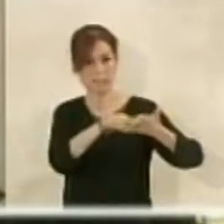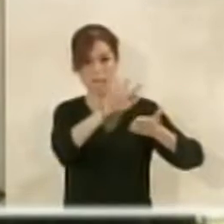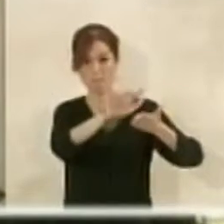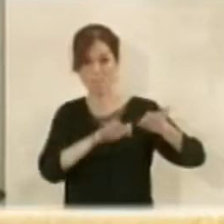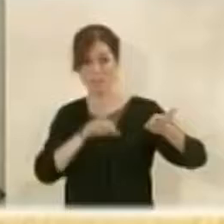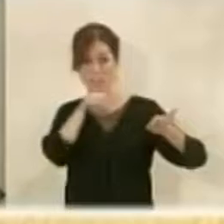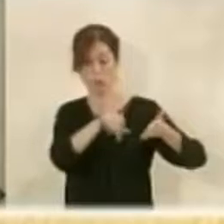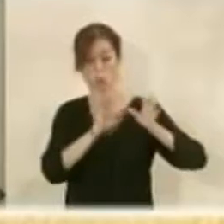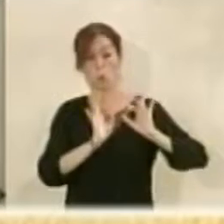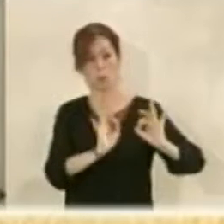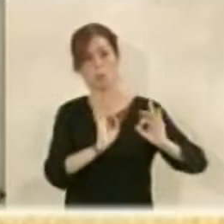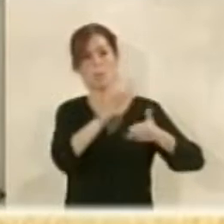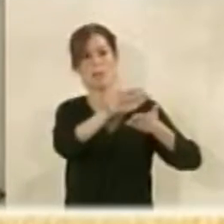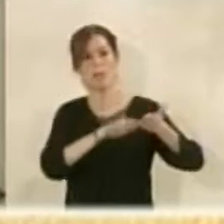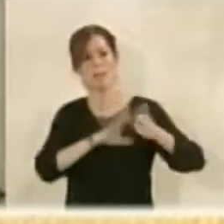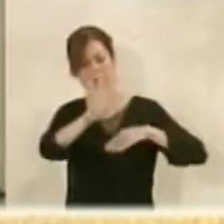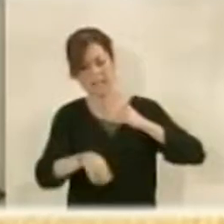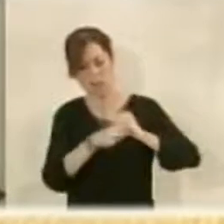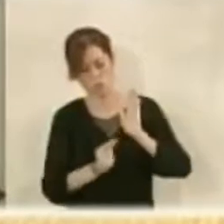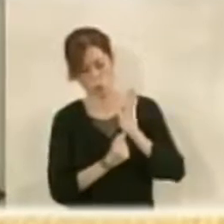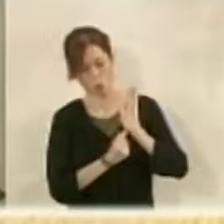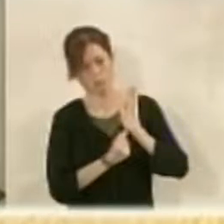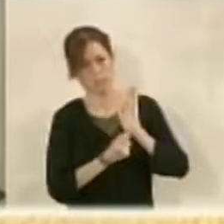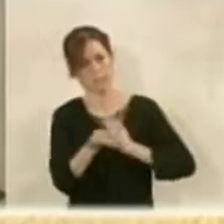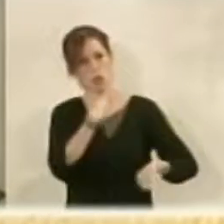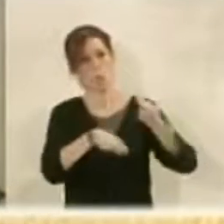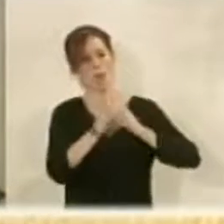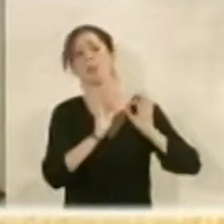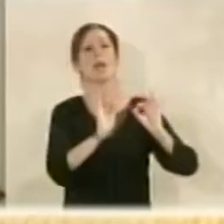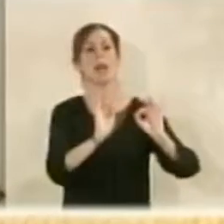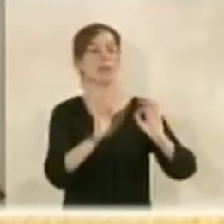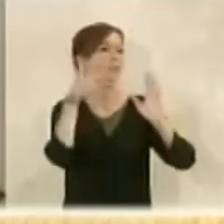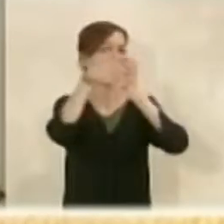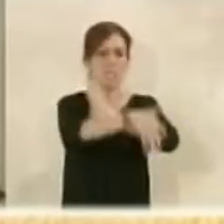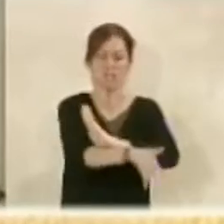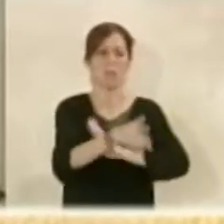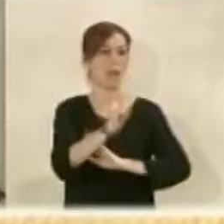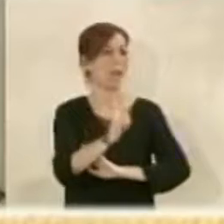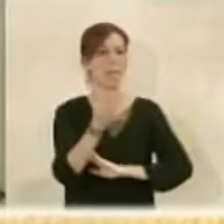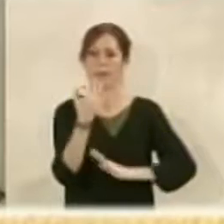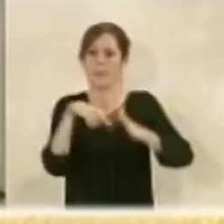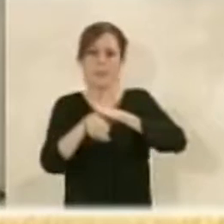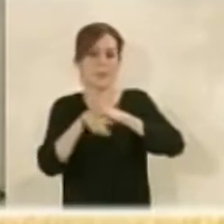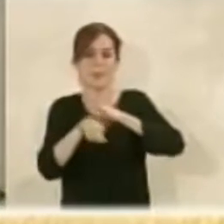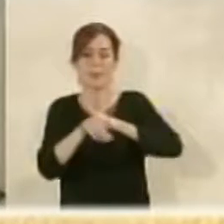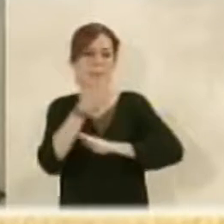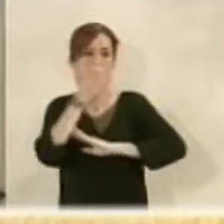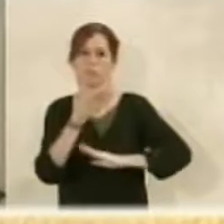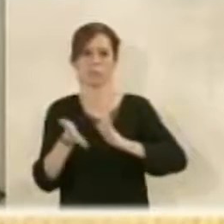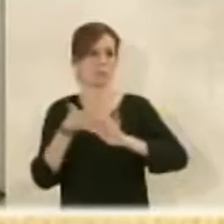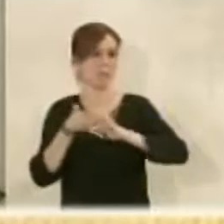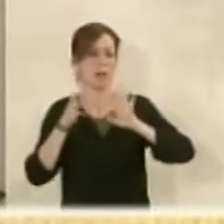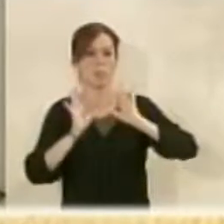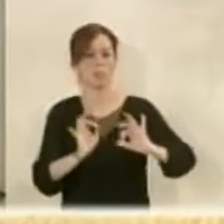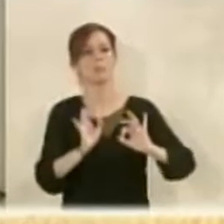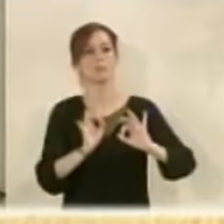expediente en concreto, que además tiene unas cláusulas comerciales que son definitivas y que había que tramitar con diligencia, yo creo que